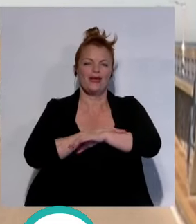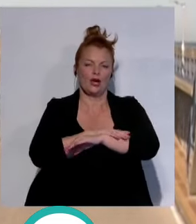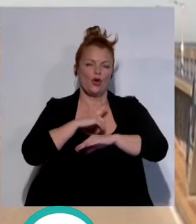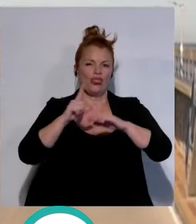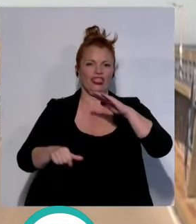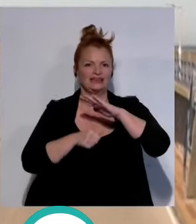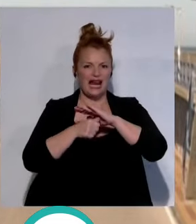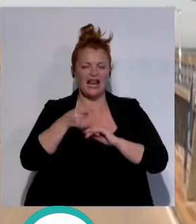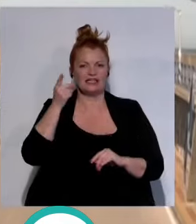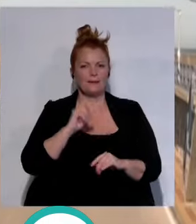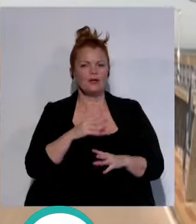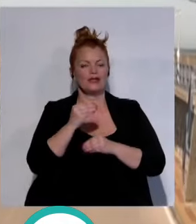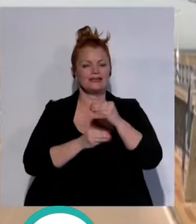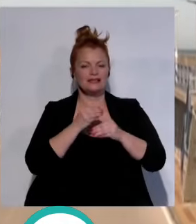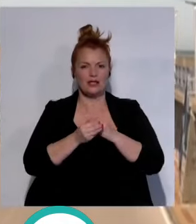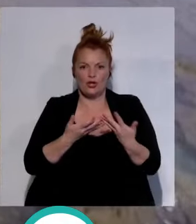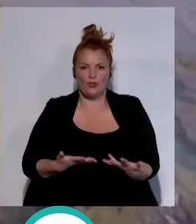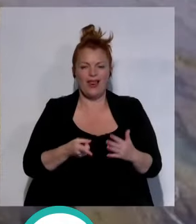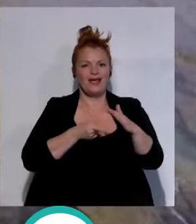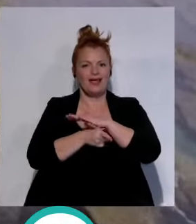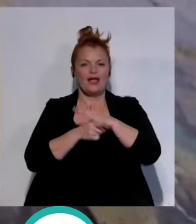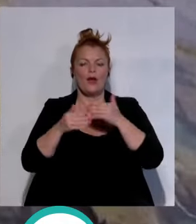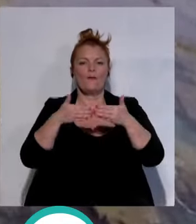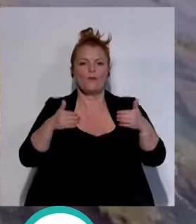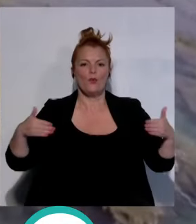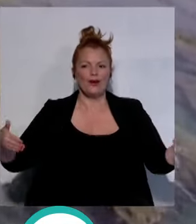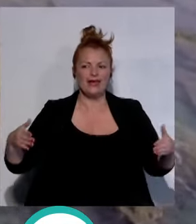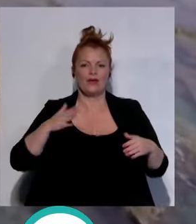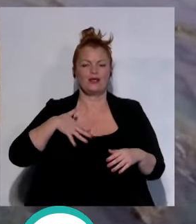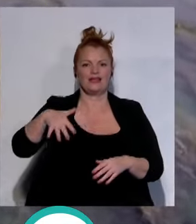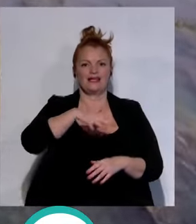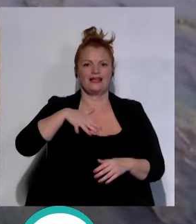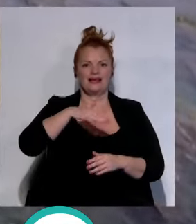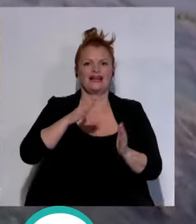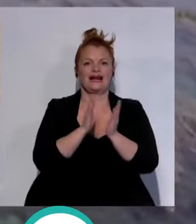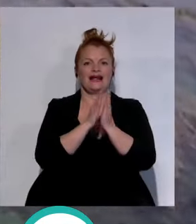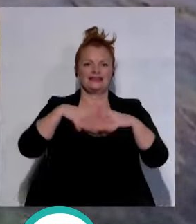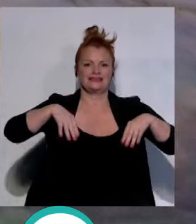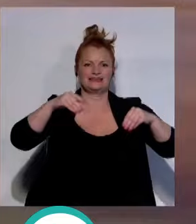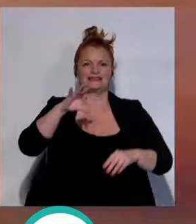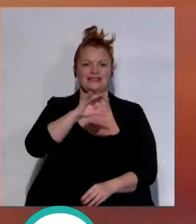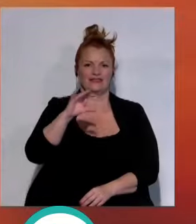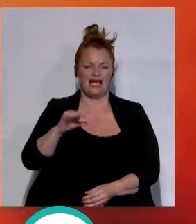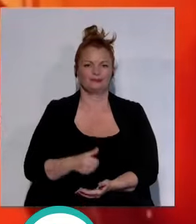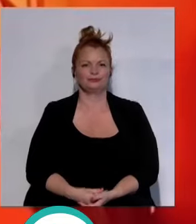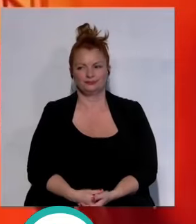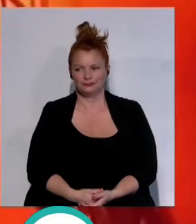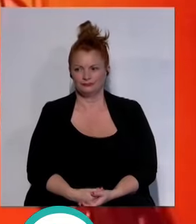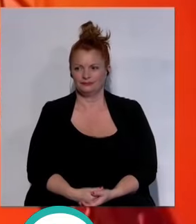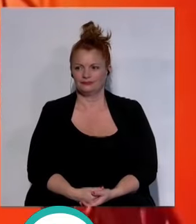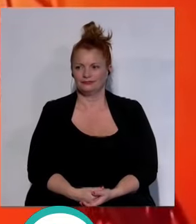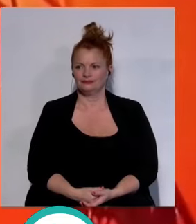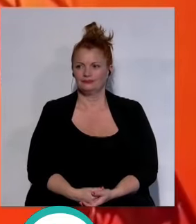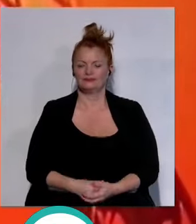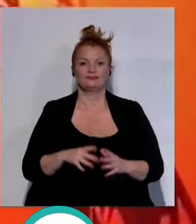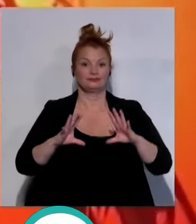así como las que se están ejecutando en las murallas del perímetro del castillo de San Sebastián el incendio de